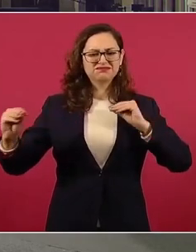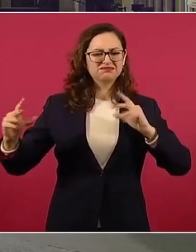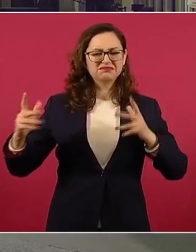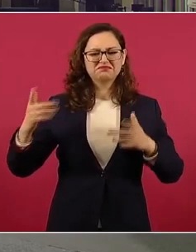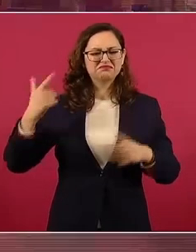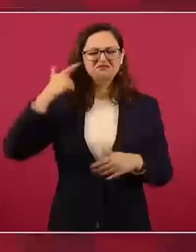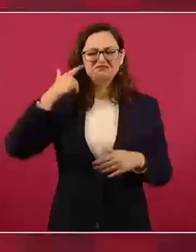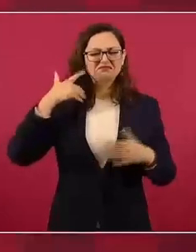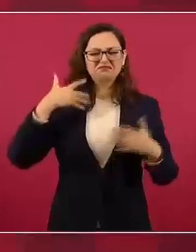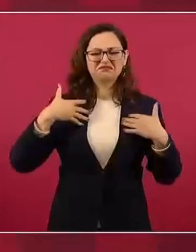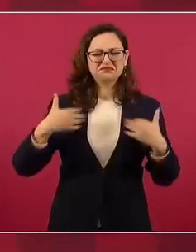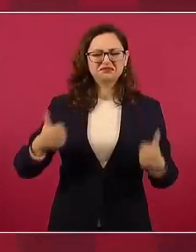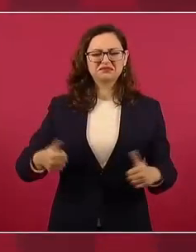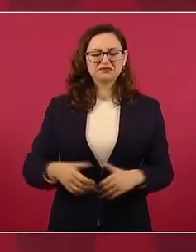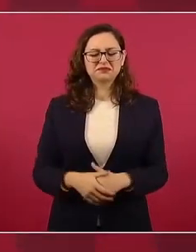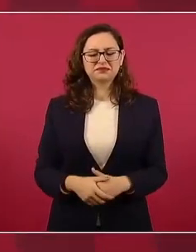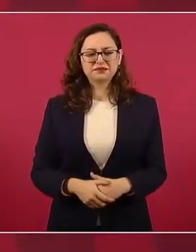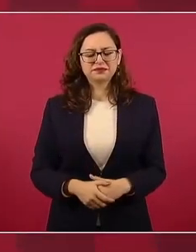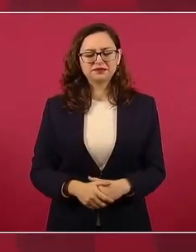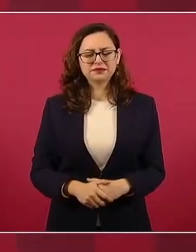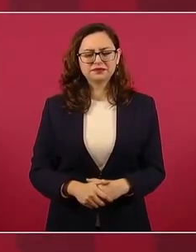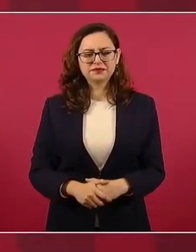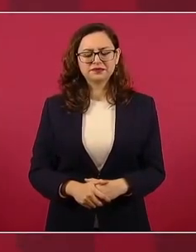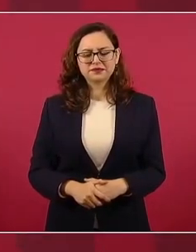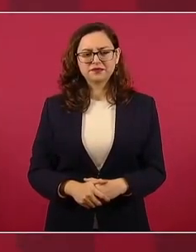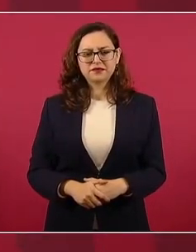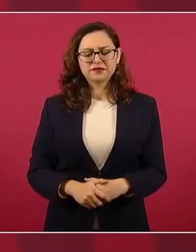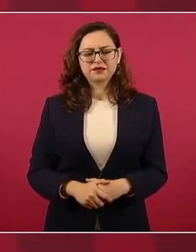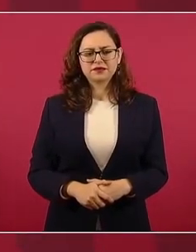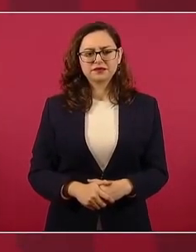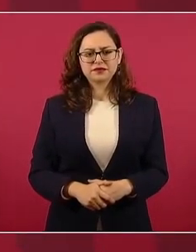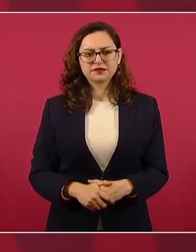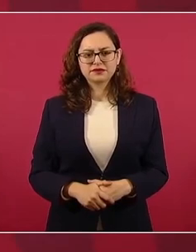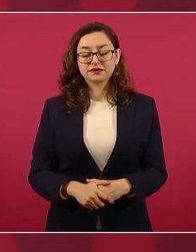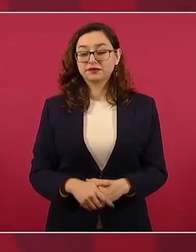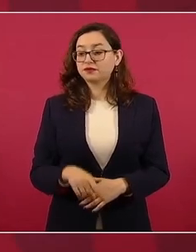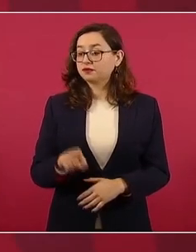no, porque hay un procedimiento legal establecido.